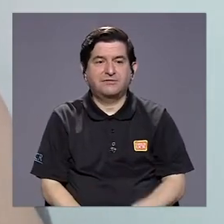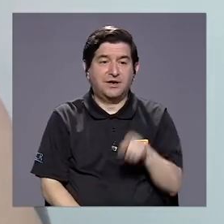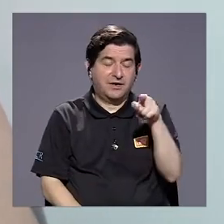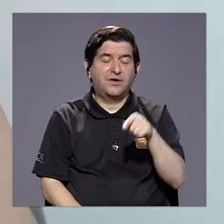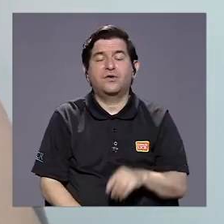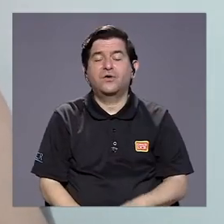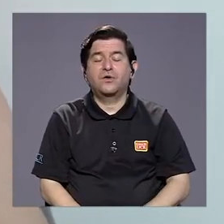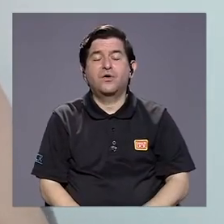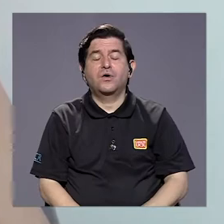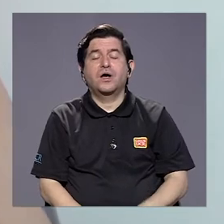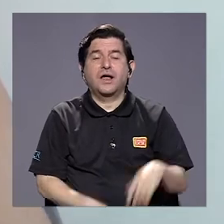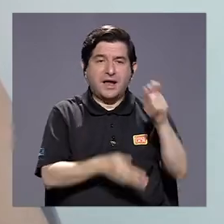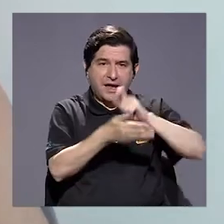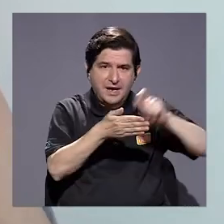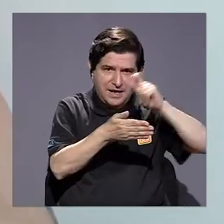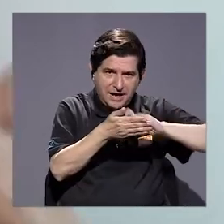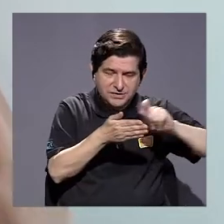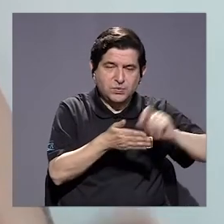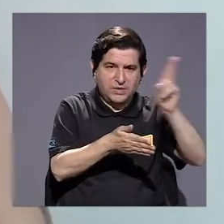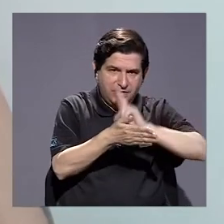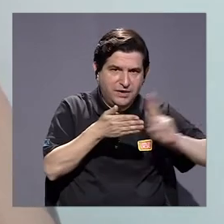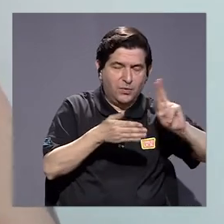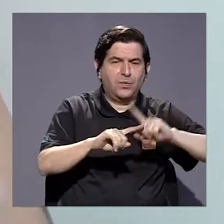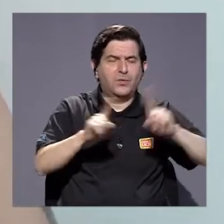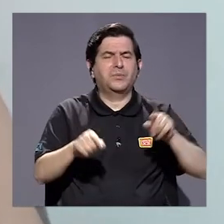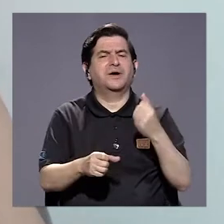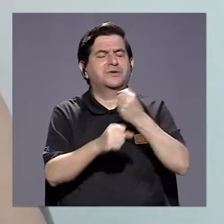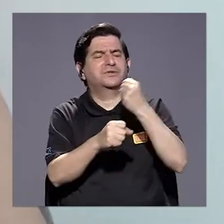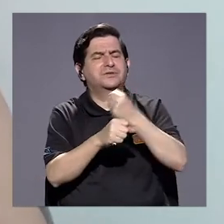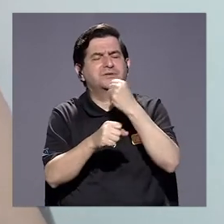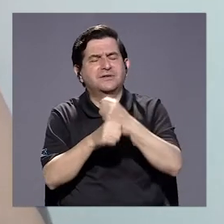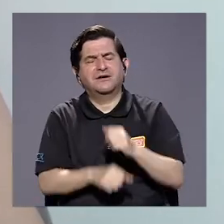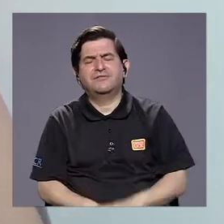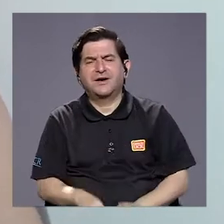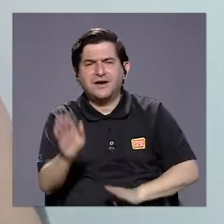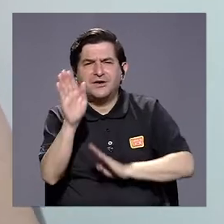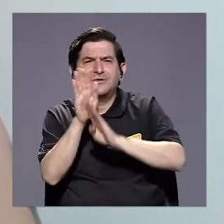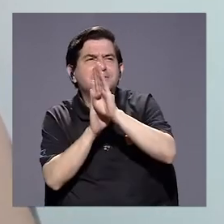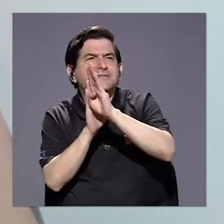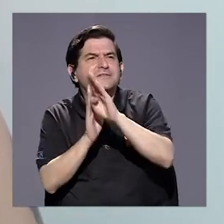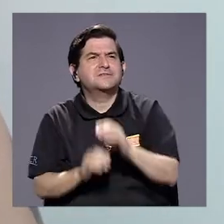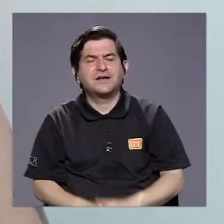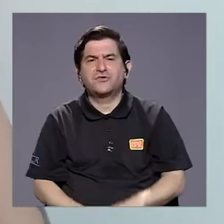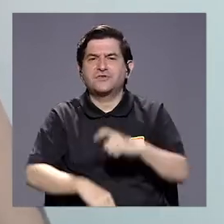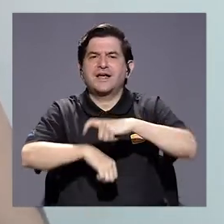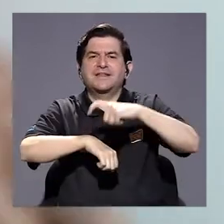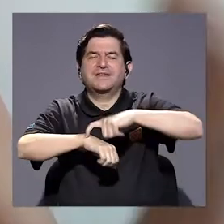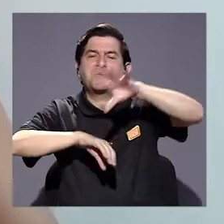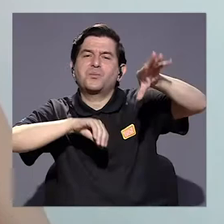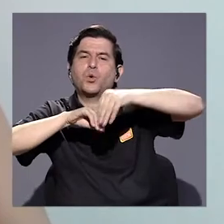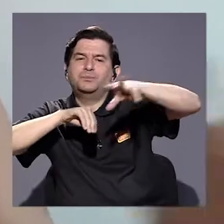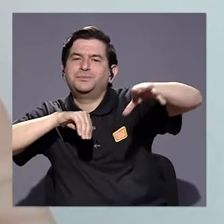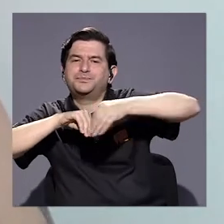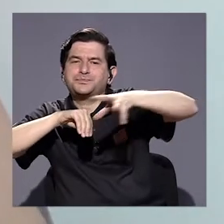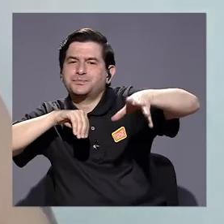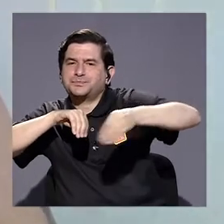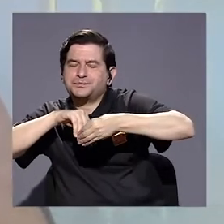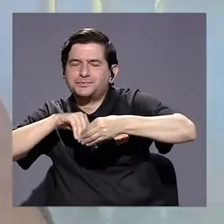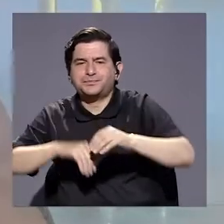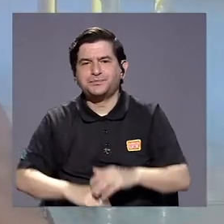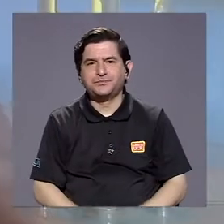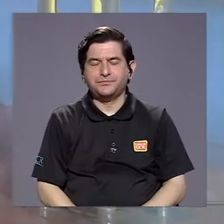con la escuela, pero este trabajo termina desarrollándose en lo que uno llamaría tiempos extra,